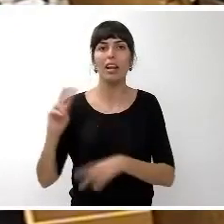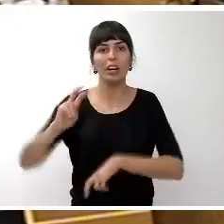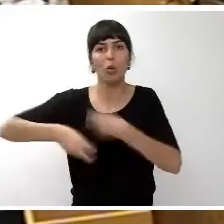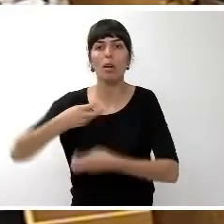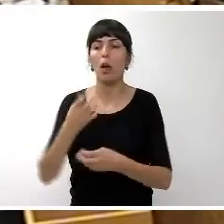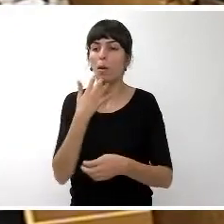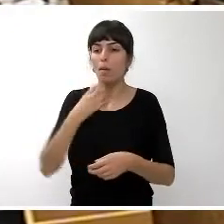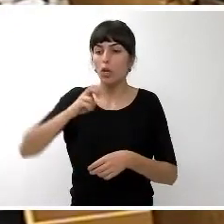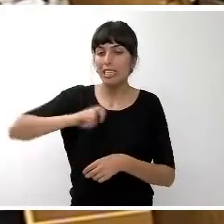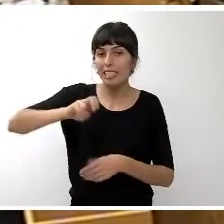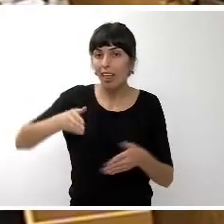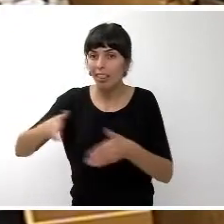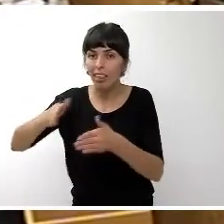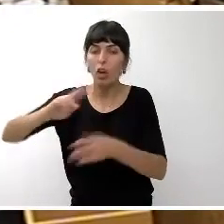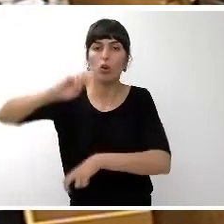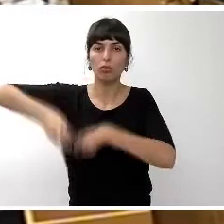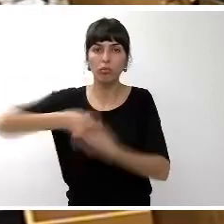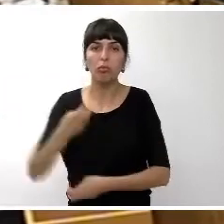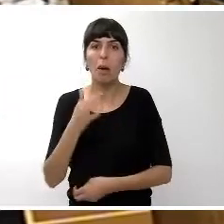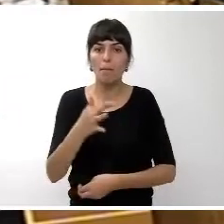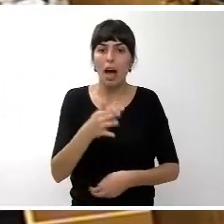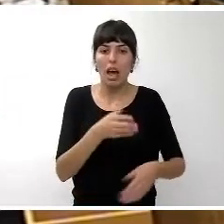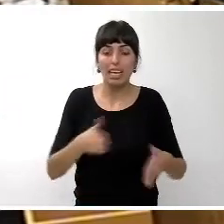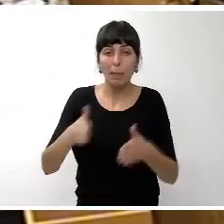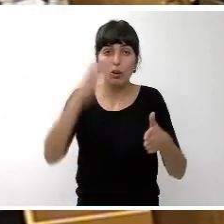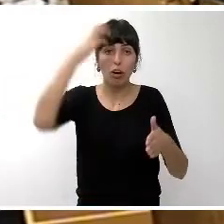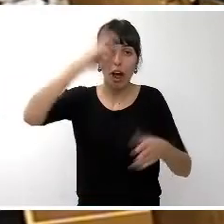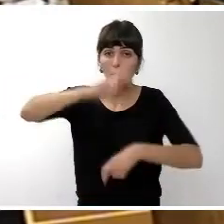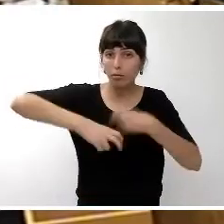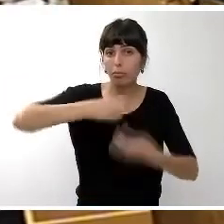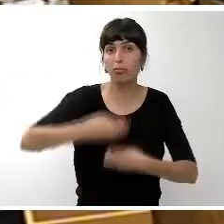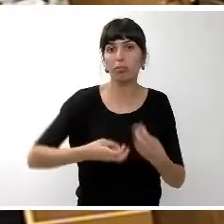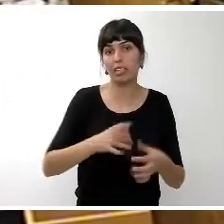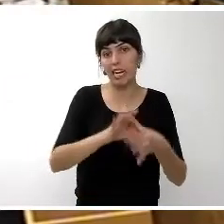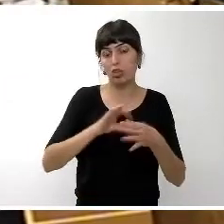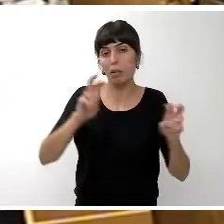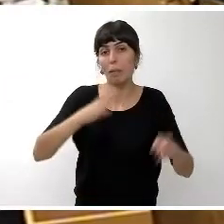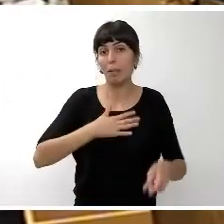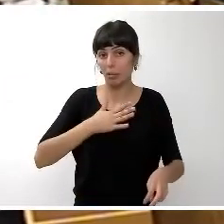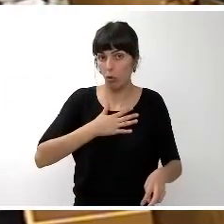recuperación de caminos reales de la mano de patrimonio va a tener un protagonismo esencial